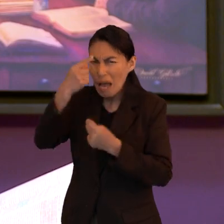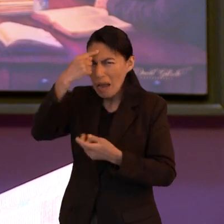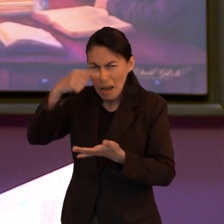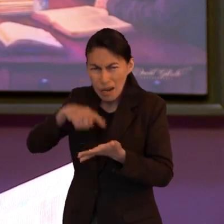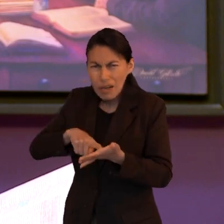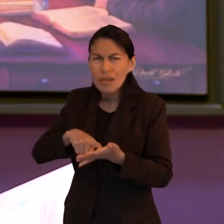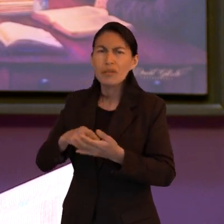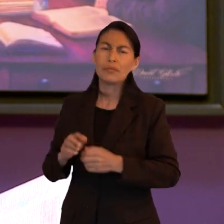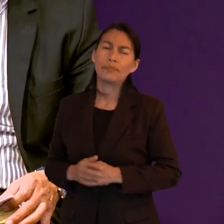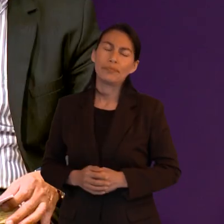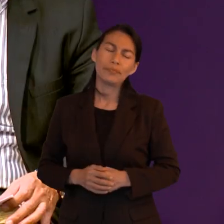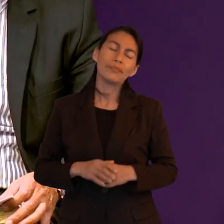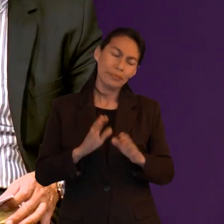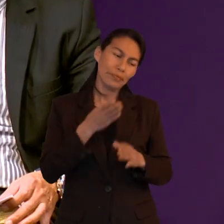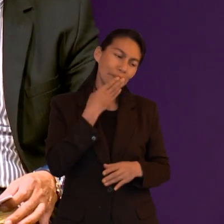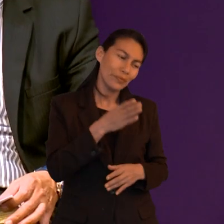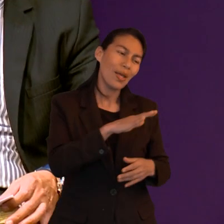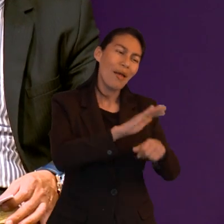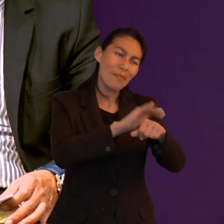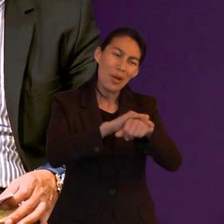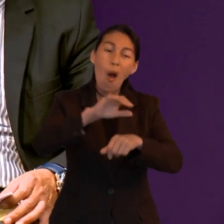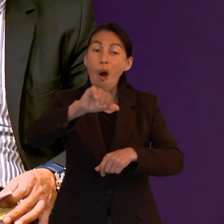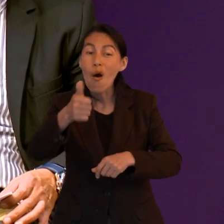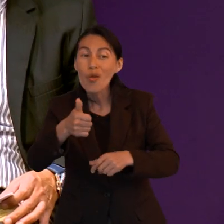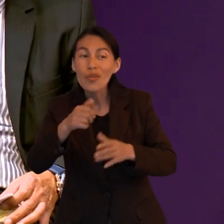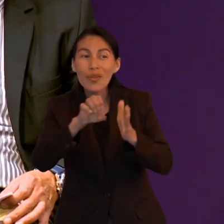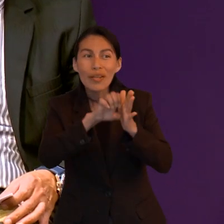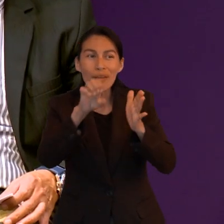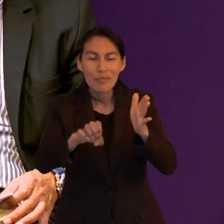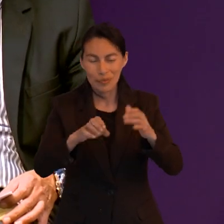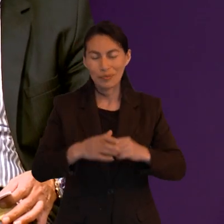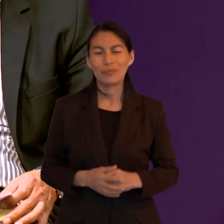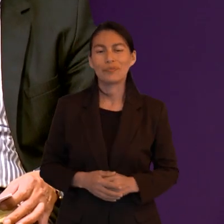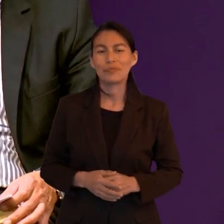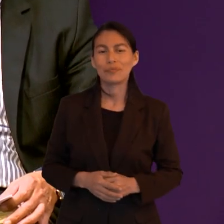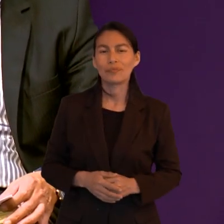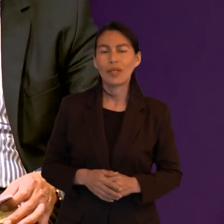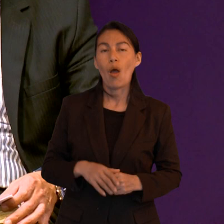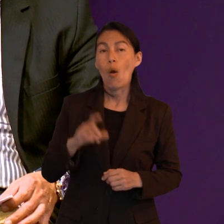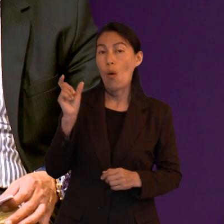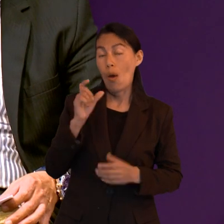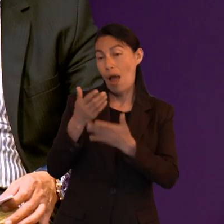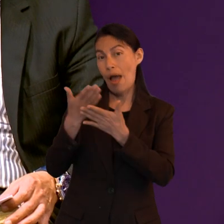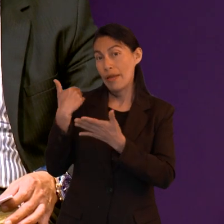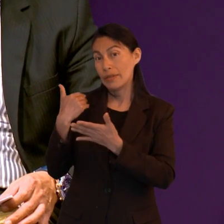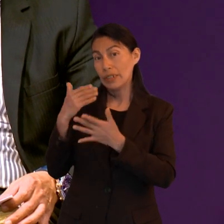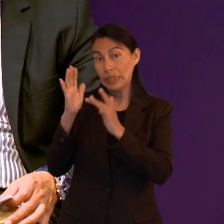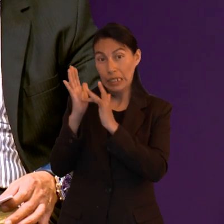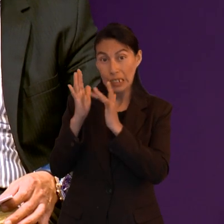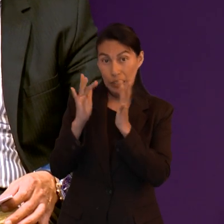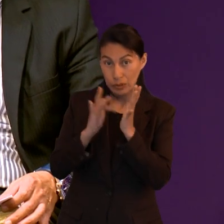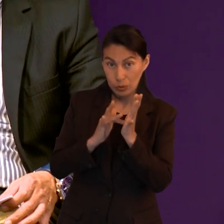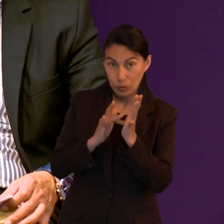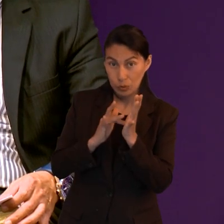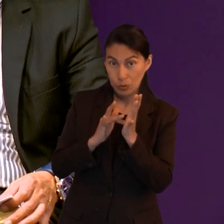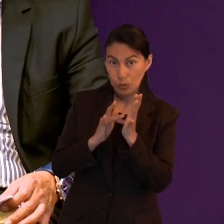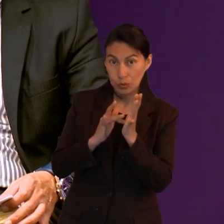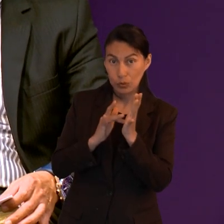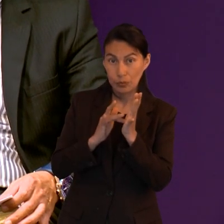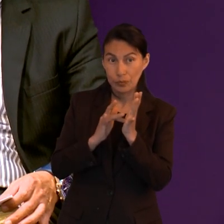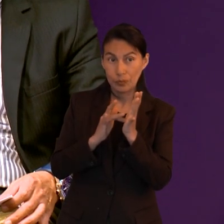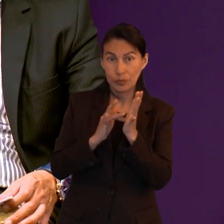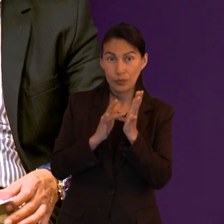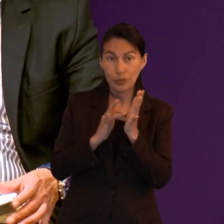ejercitar nuestra fe otro ejemplo Virginia y amigos que están aquí este es el caso cuando